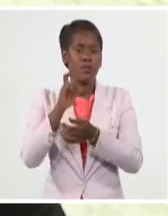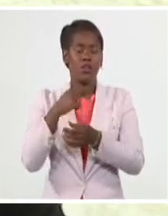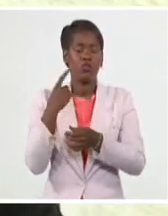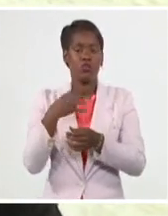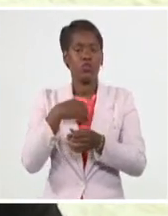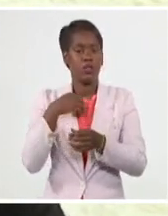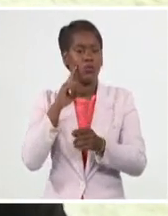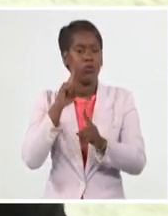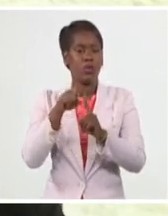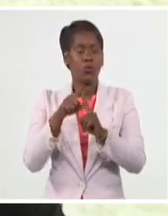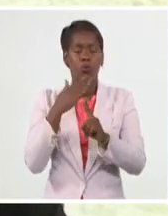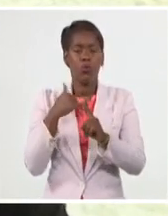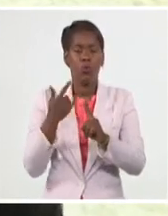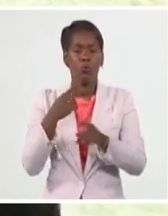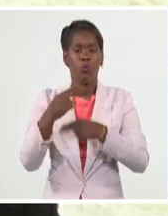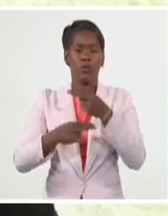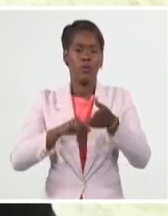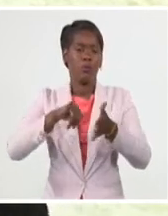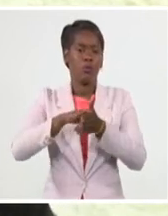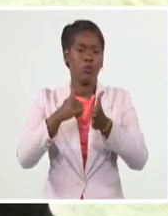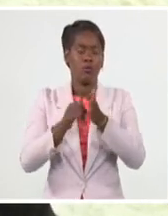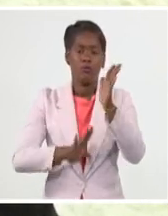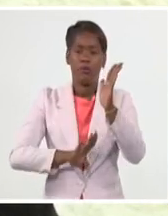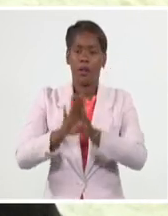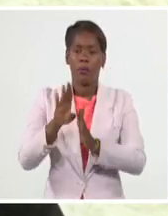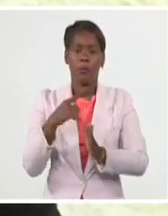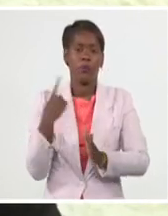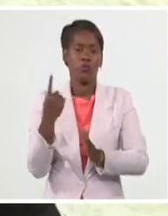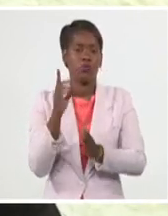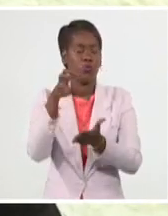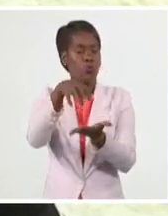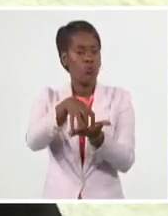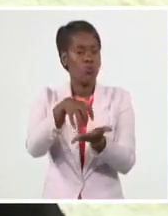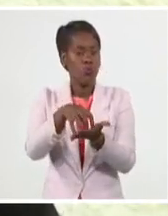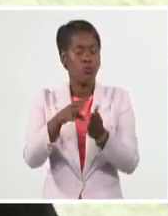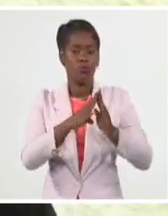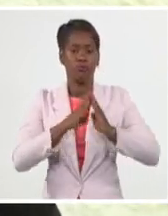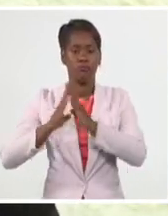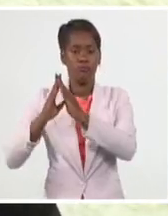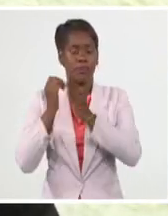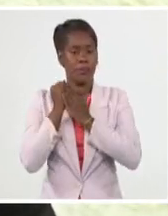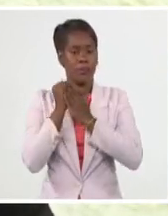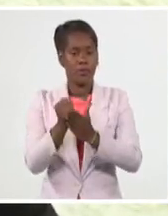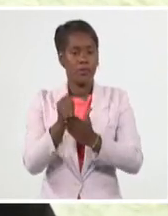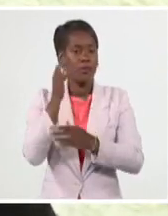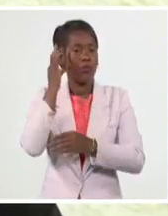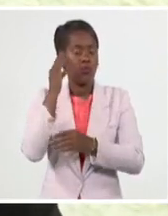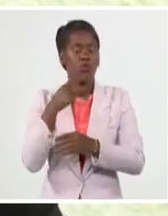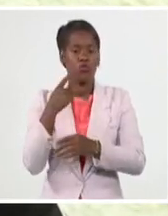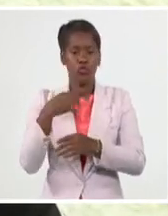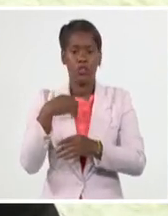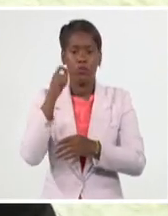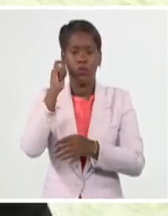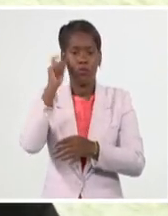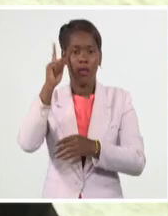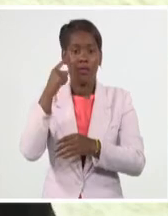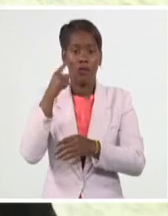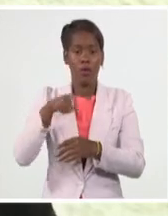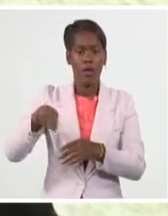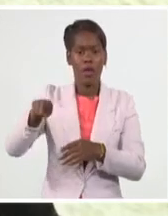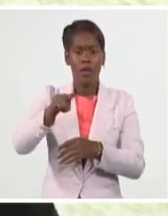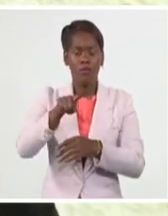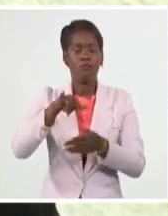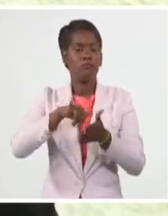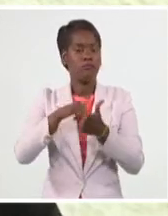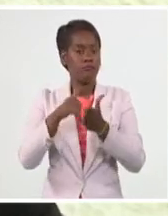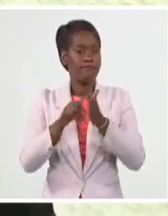género a los proyectos de desarrollo local y hemos visto un proyecto de desarrollo local aquí que nos parece un excelente proyecto que tiene